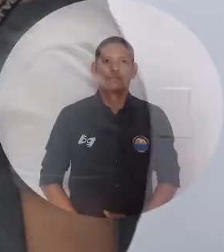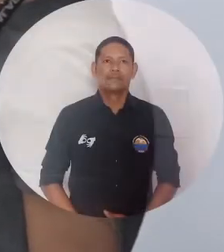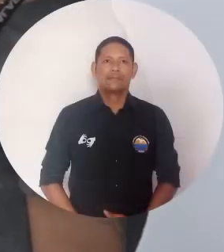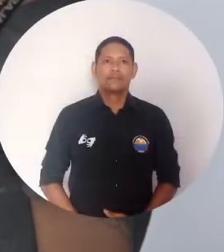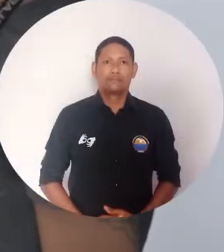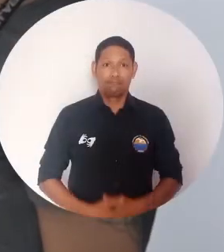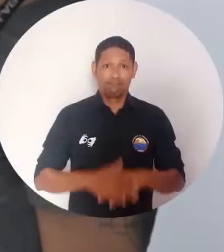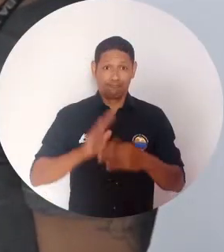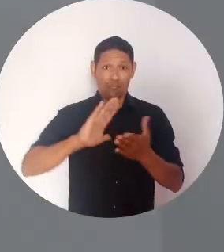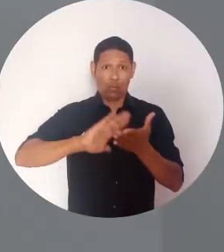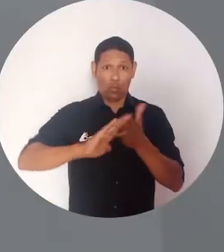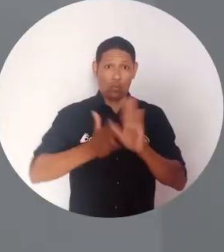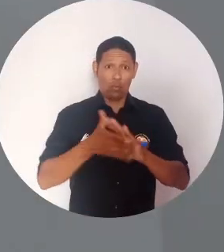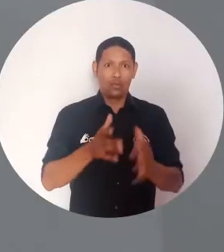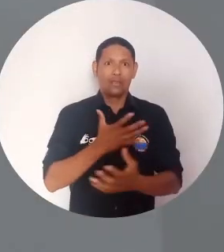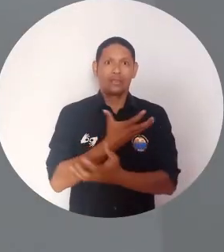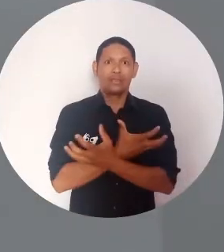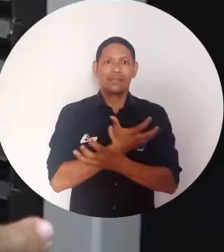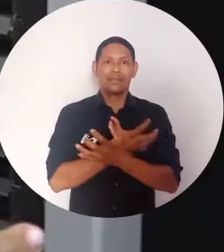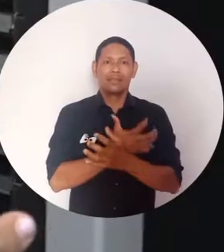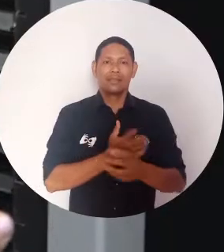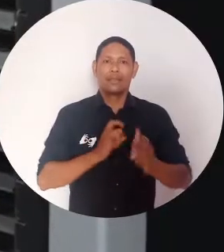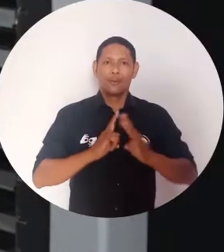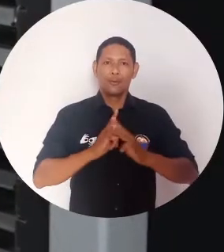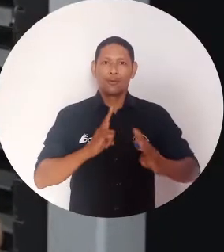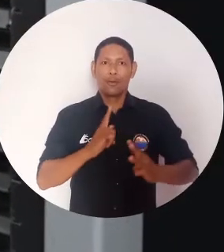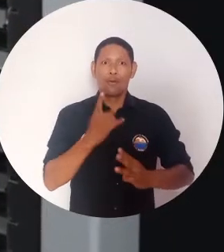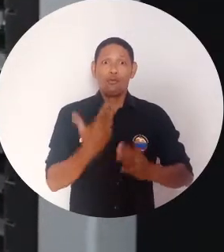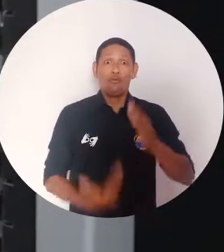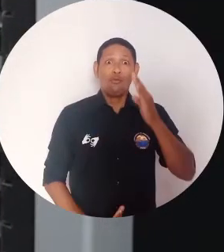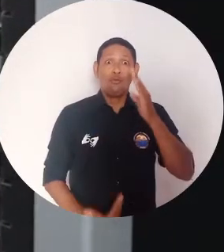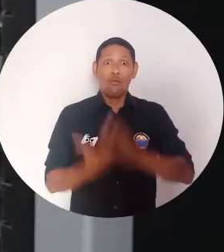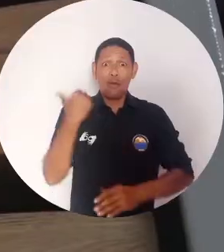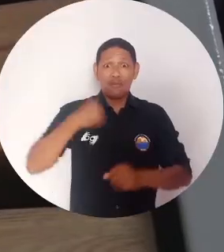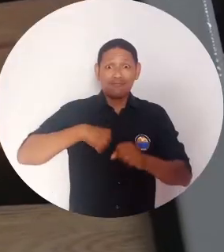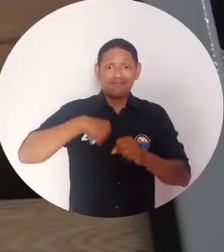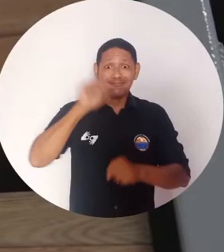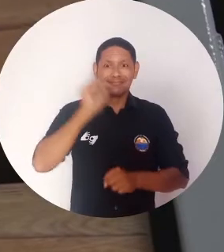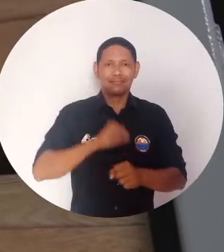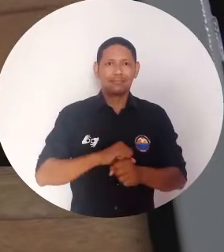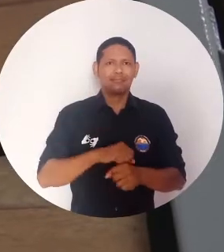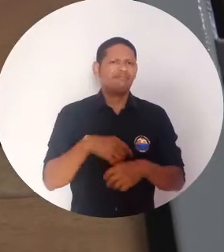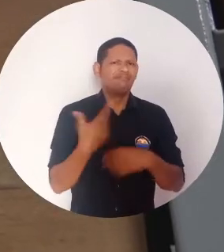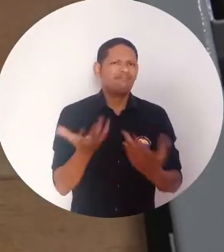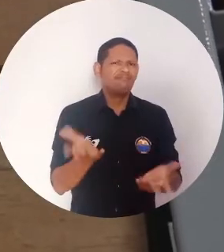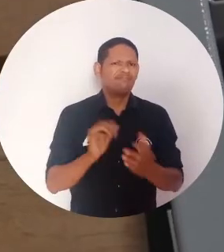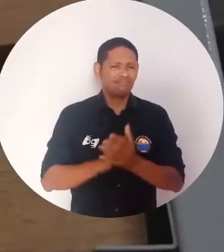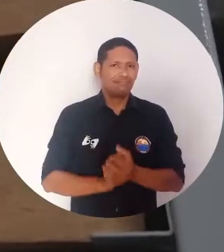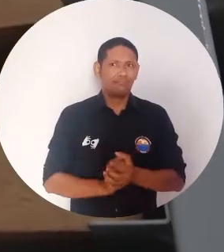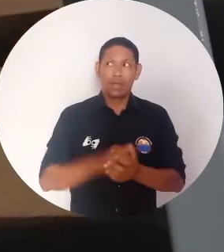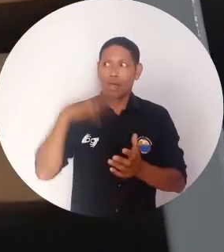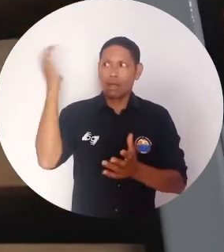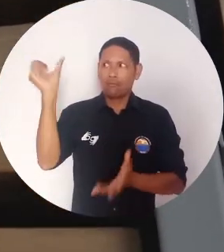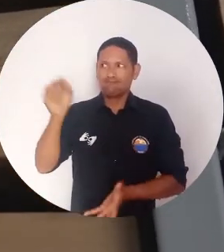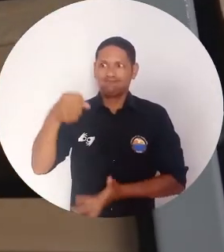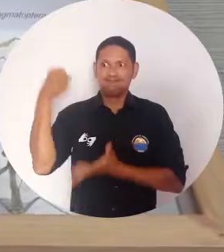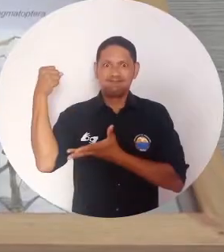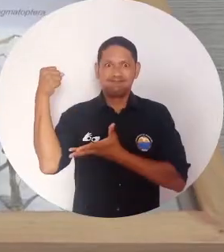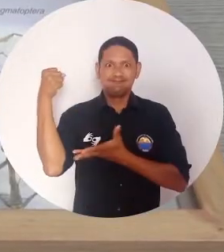Un nuevo logro obtuvo la comunidad científica de la Universidad del Magdalena. Se trata de la financiación por la suma de 39